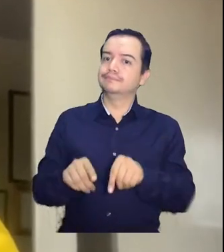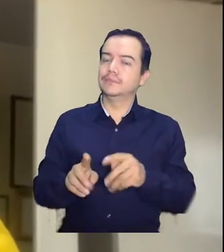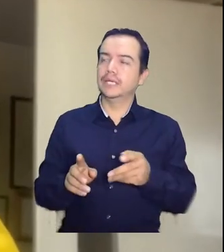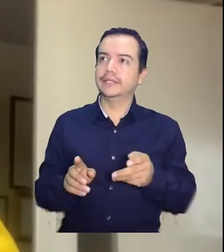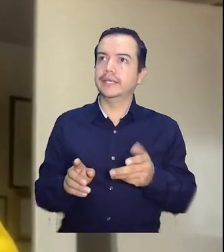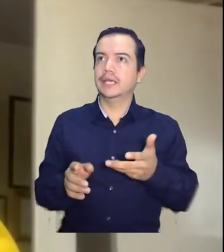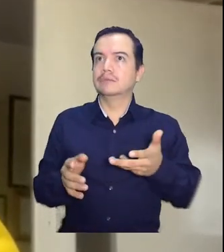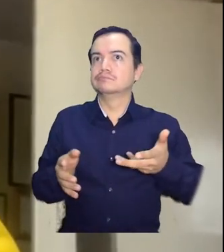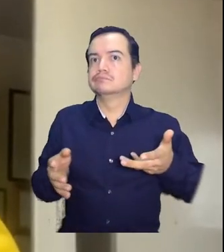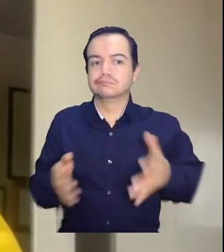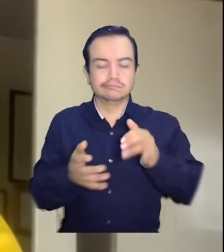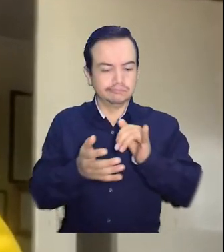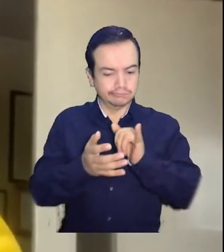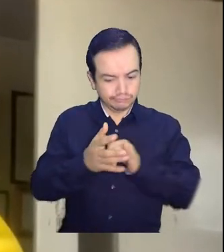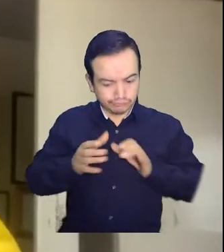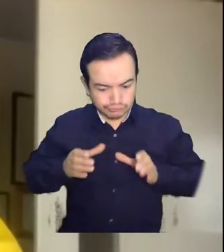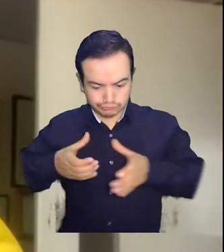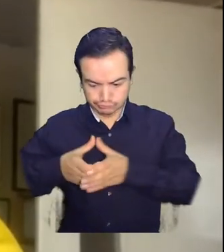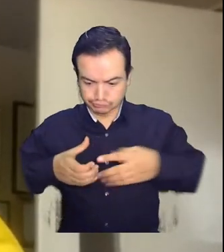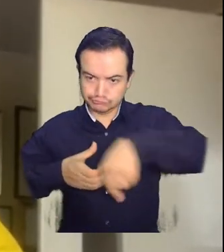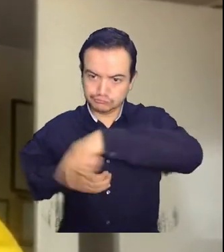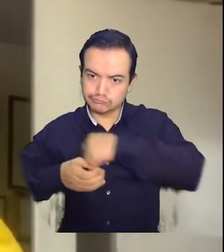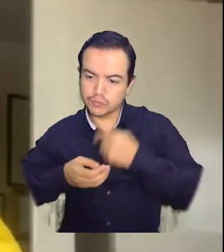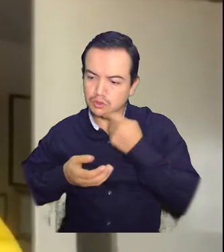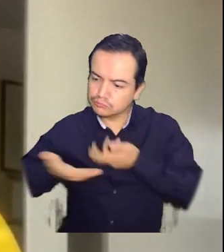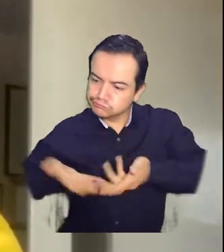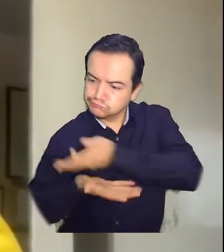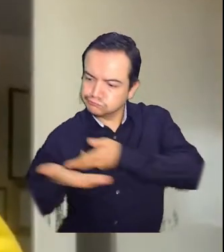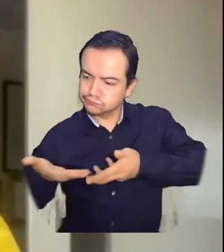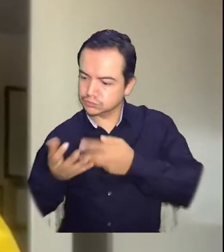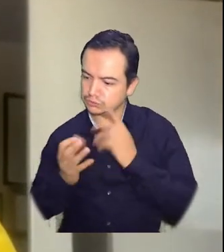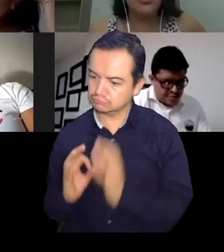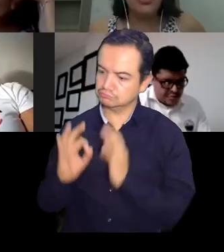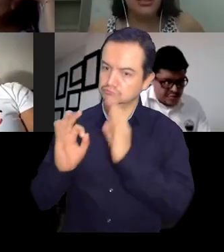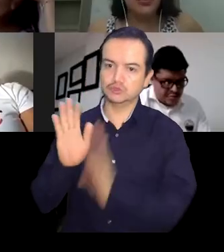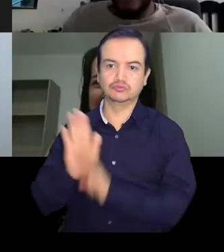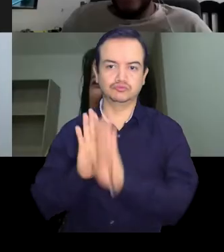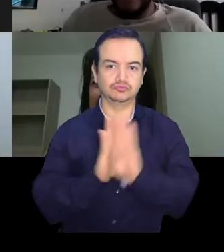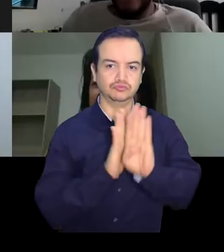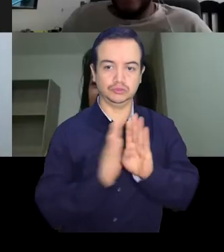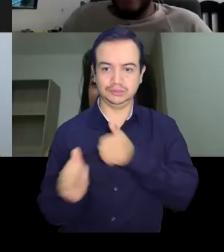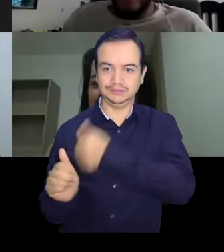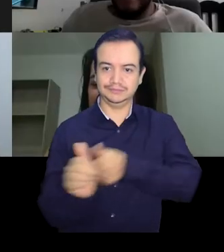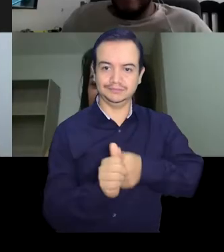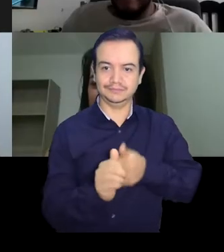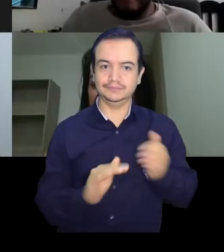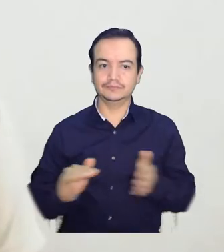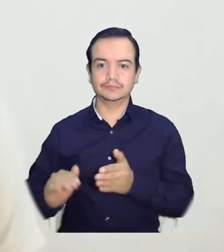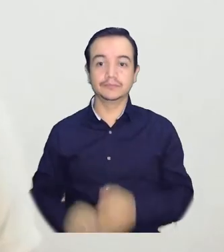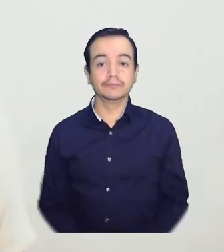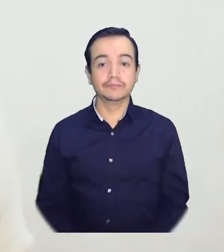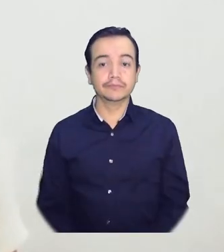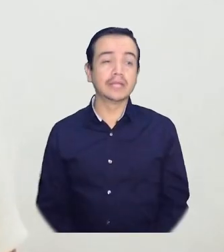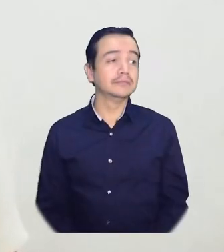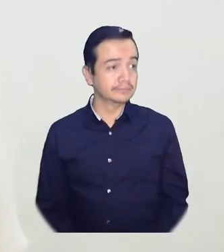la valoración conjunta de los compañeros para mejorar el trabajo de cada participante. El taller de